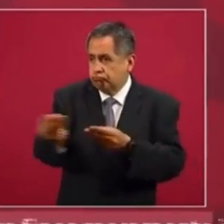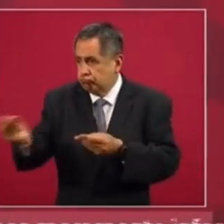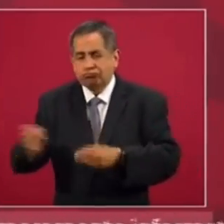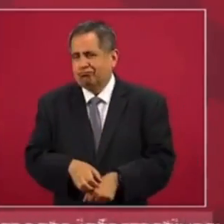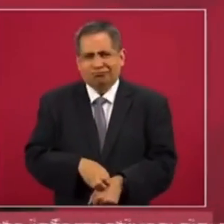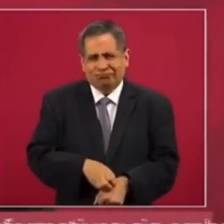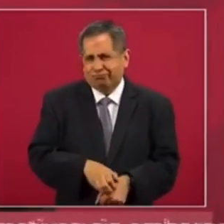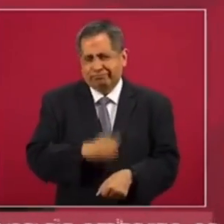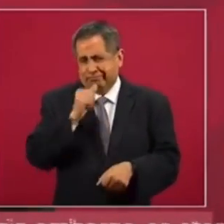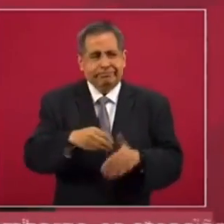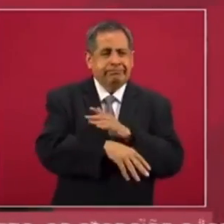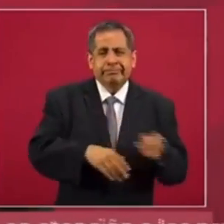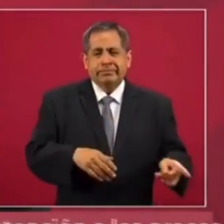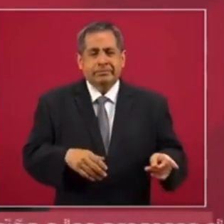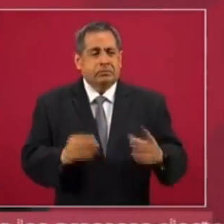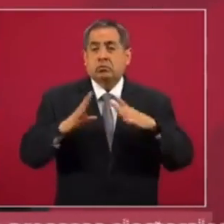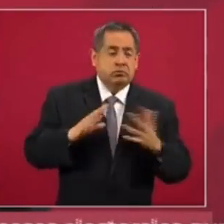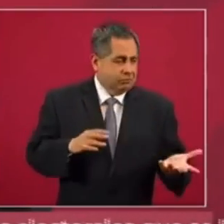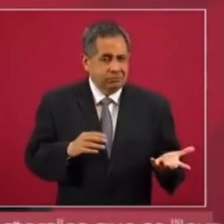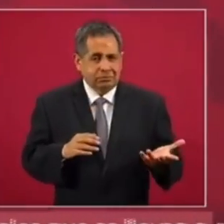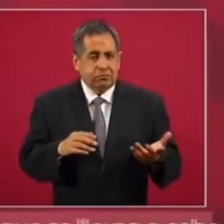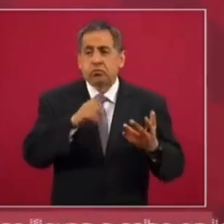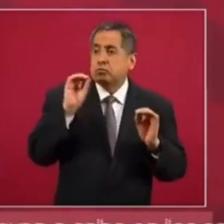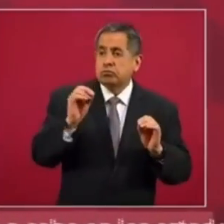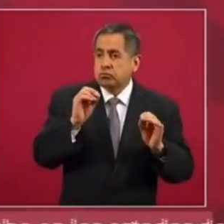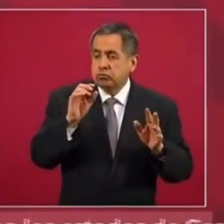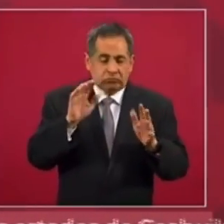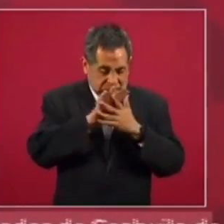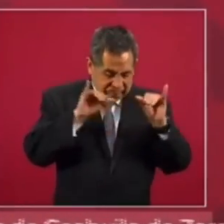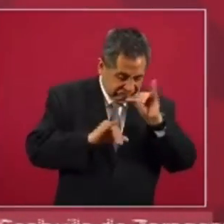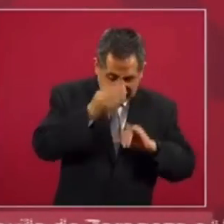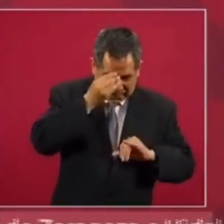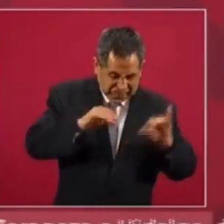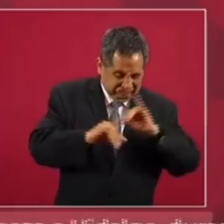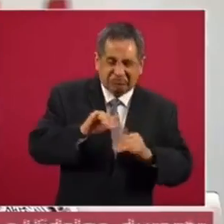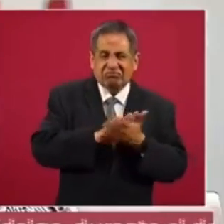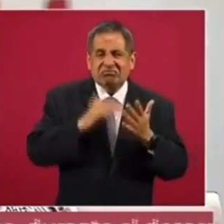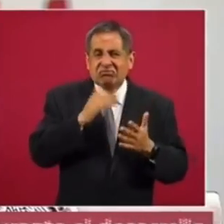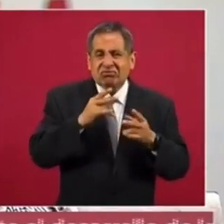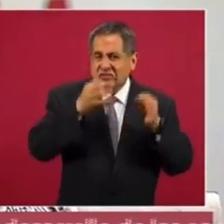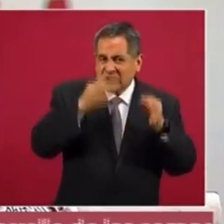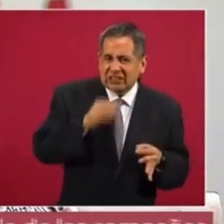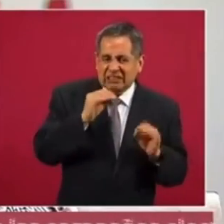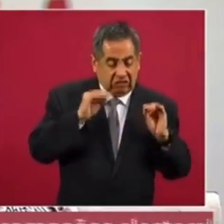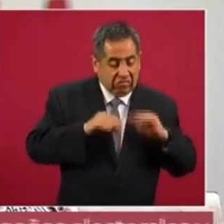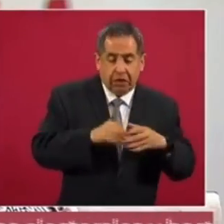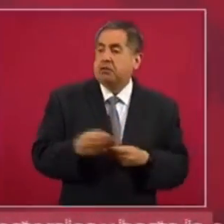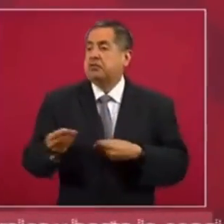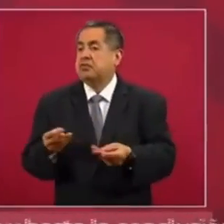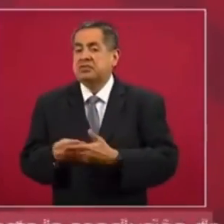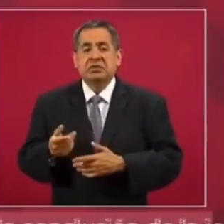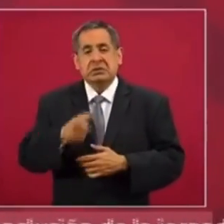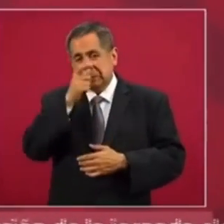había más. Y en algunos casos hasta los adulteraban. Porque todo era negocio, todo era corrupción.